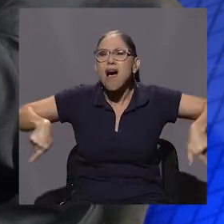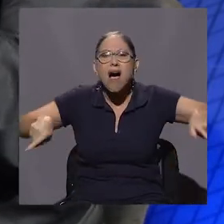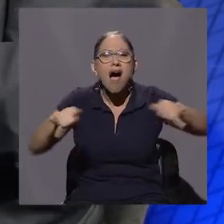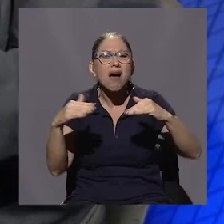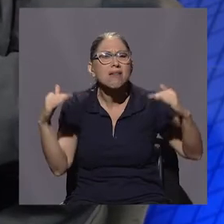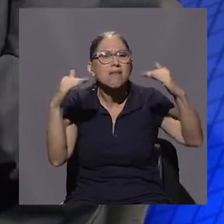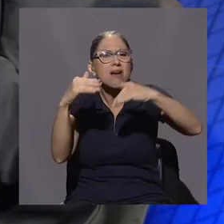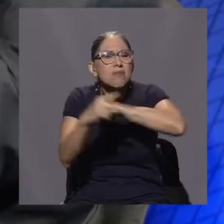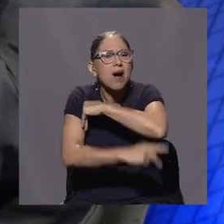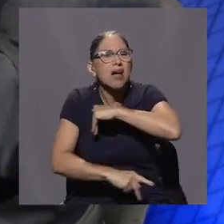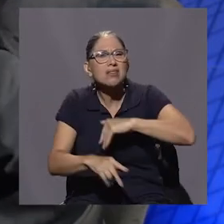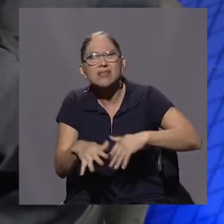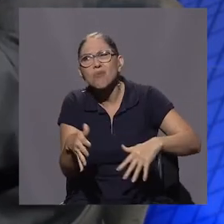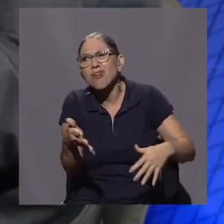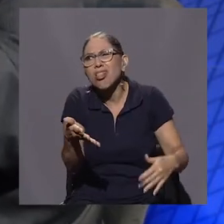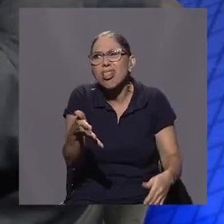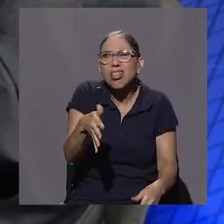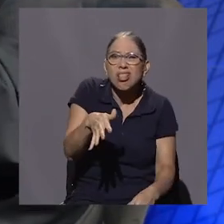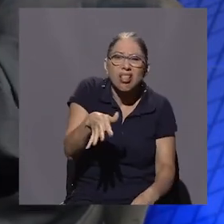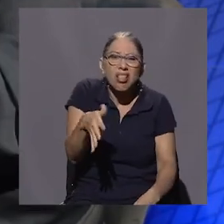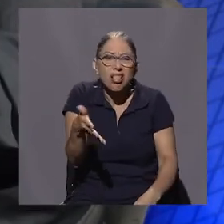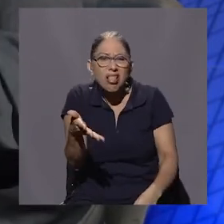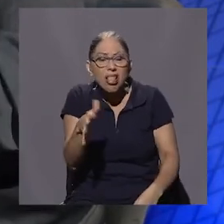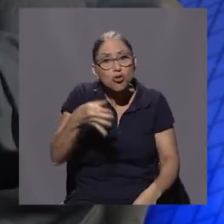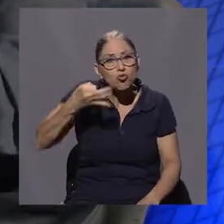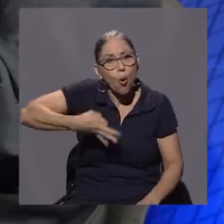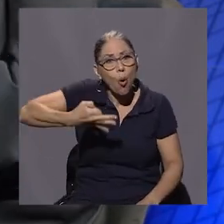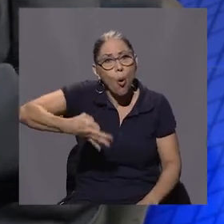que la ve usted todos los días